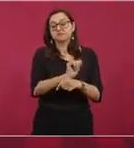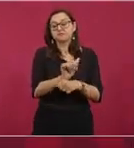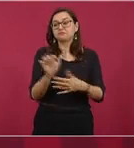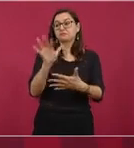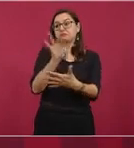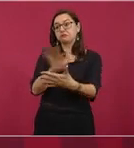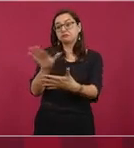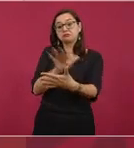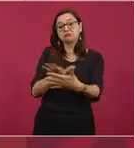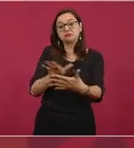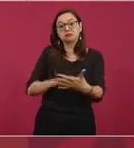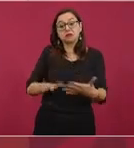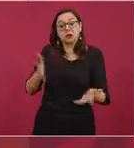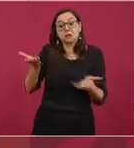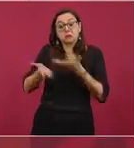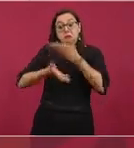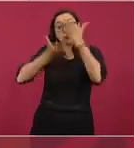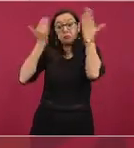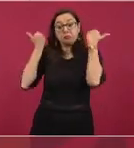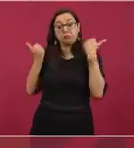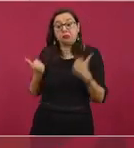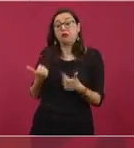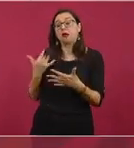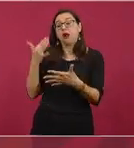y él lee.